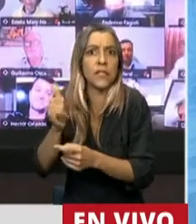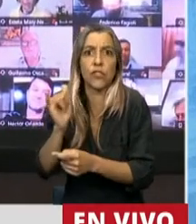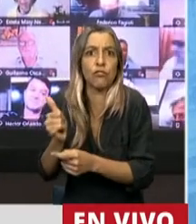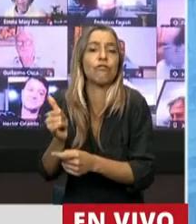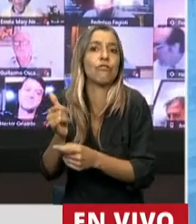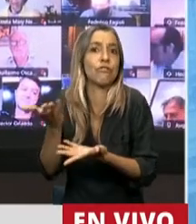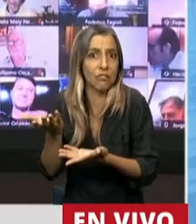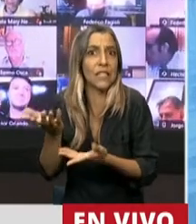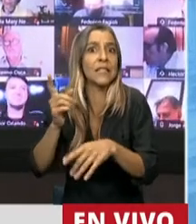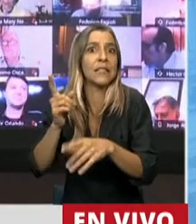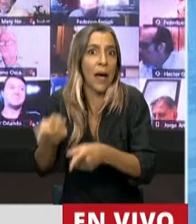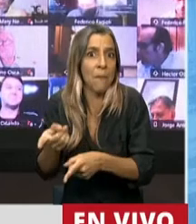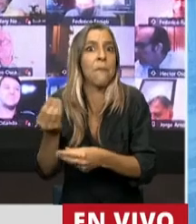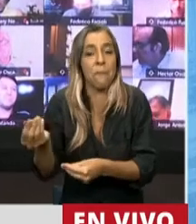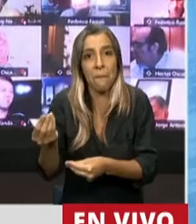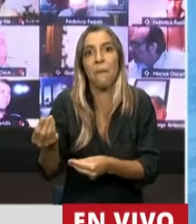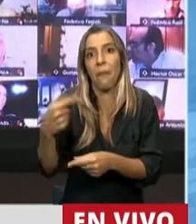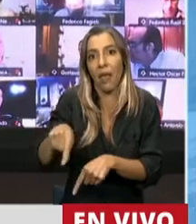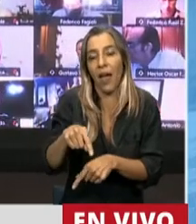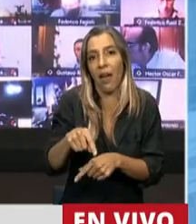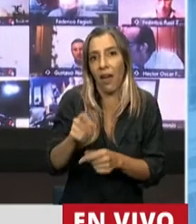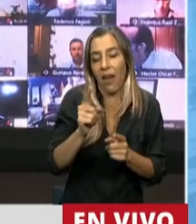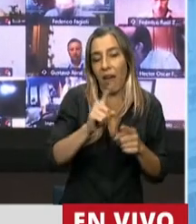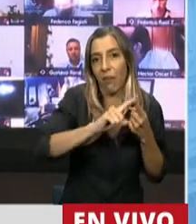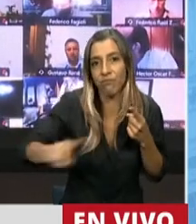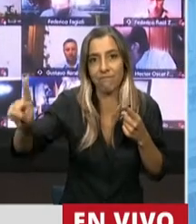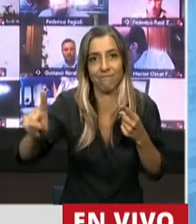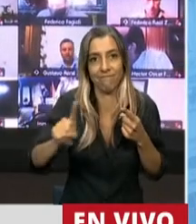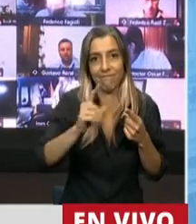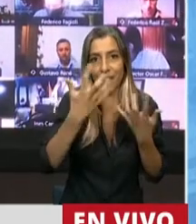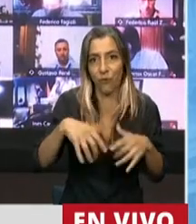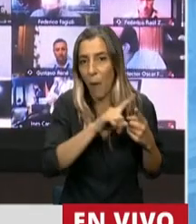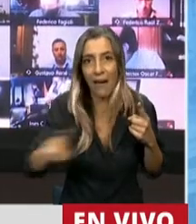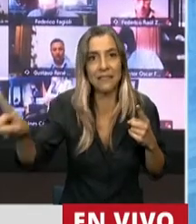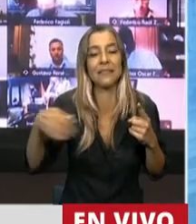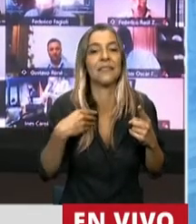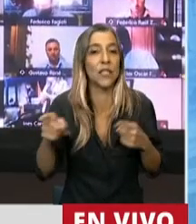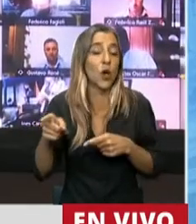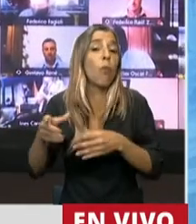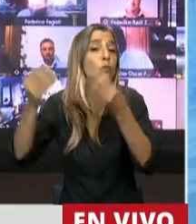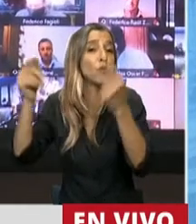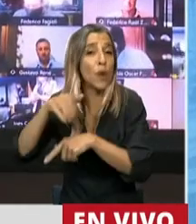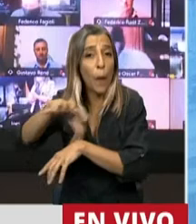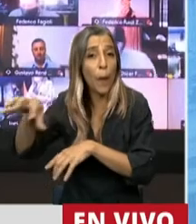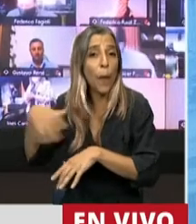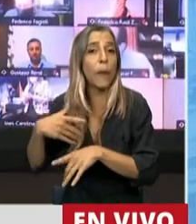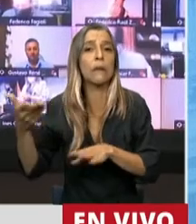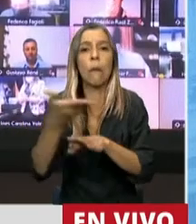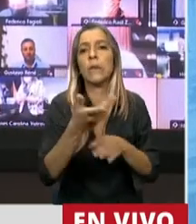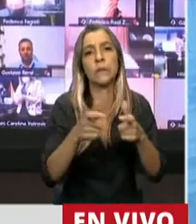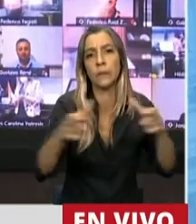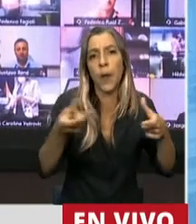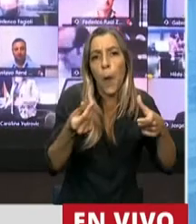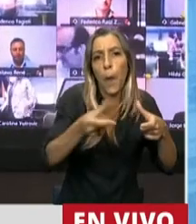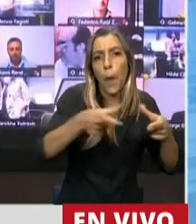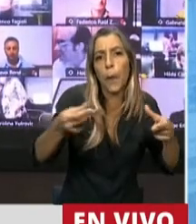que lo haga en el uso del efectivo. ¿Por qué? Por muchas de las dificultades que tiene pero fundamentalmente por las que acá se expresó que era la demora